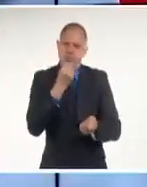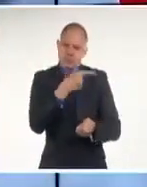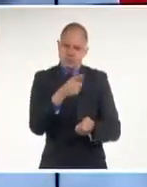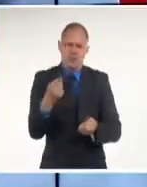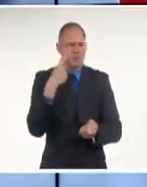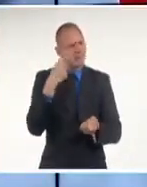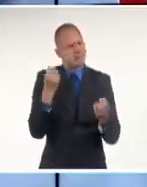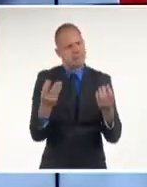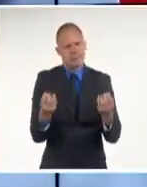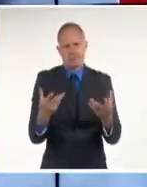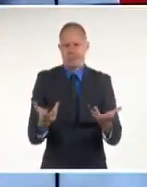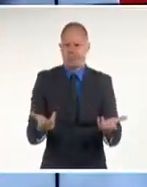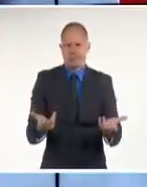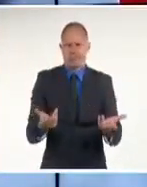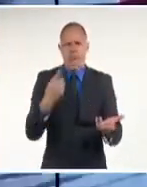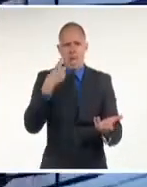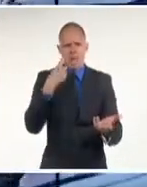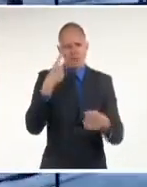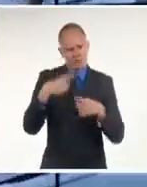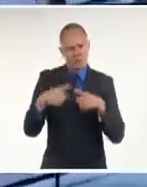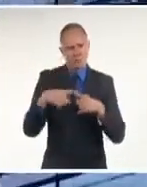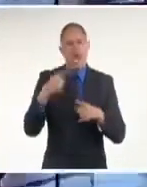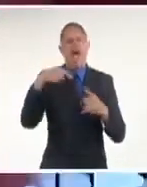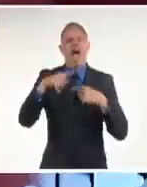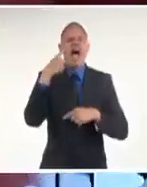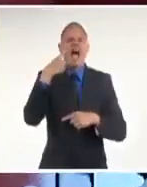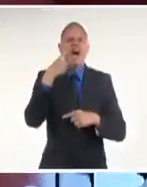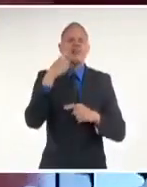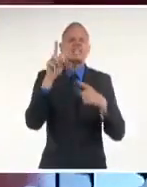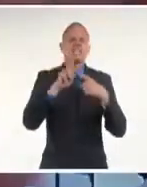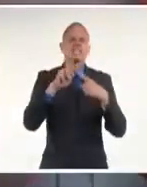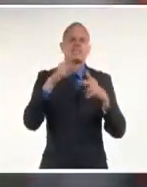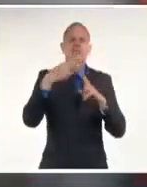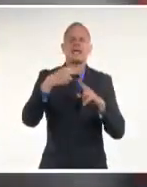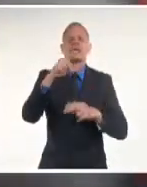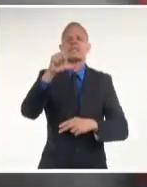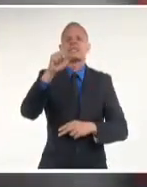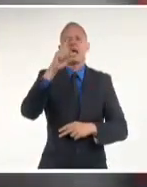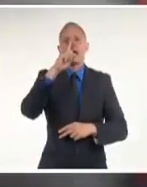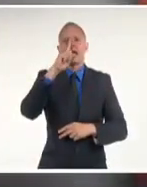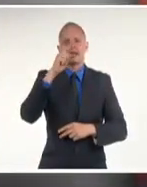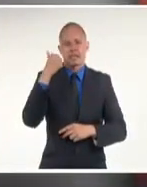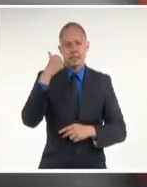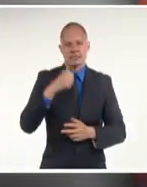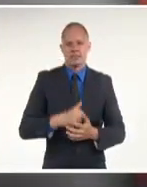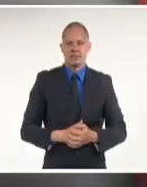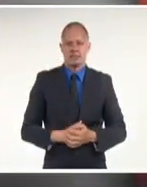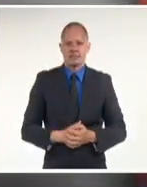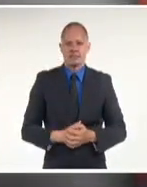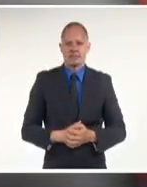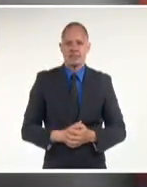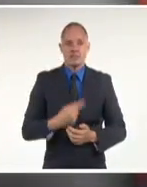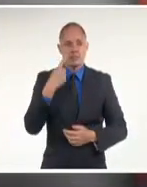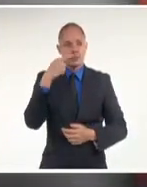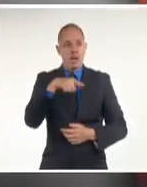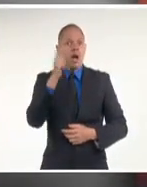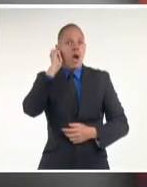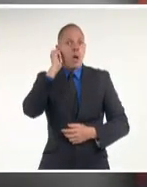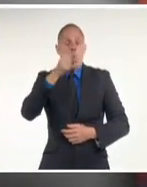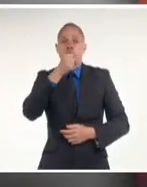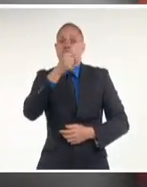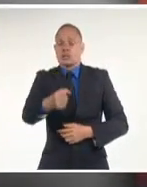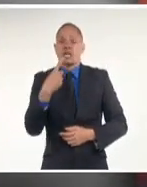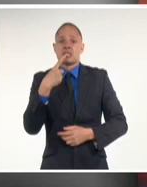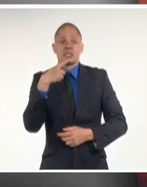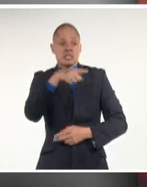cerca de serlo. Veamos qué dice CNN al respecto. Esta mujer denuncia que su marido fue baleado